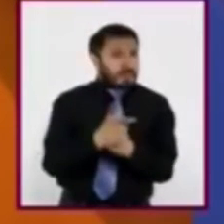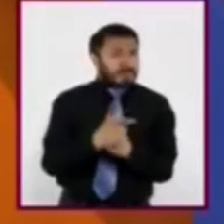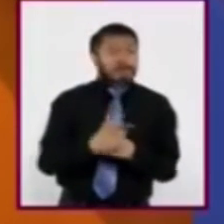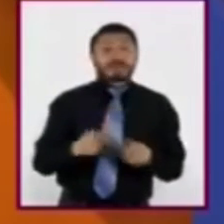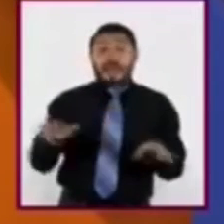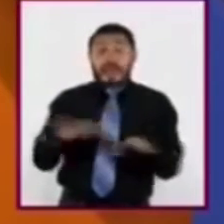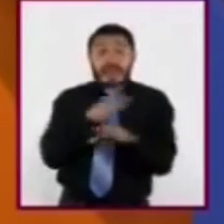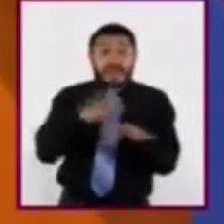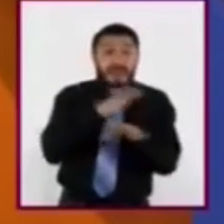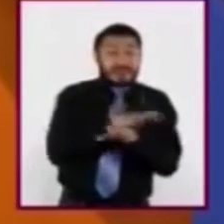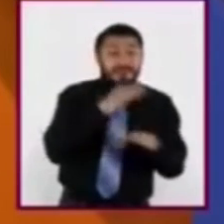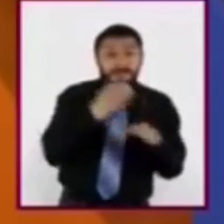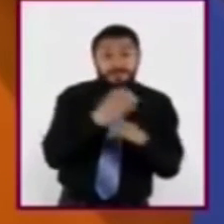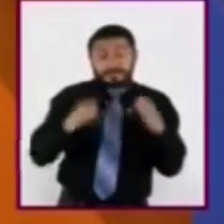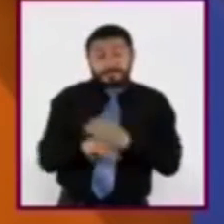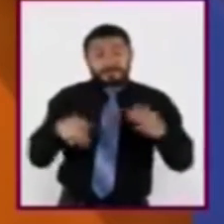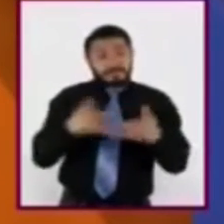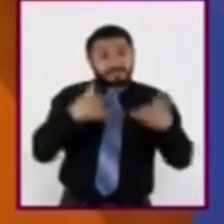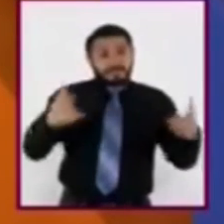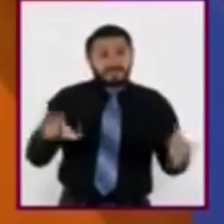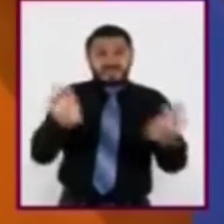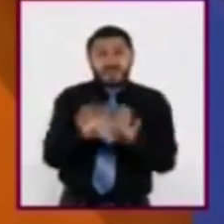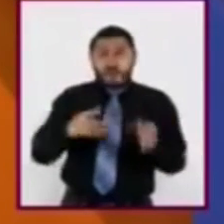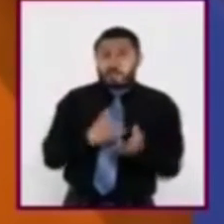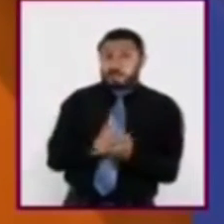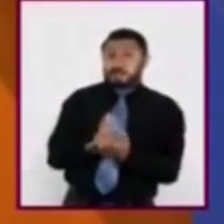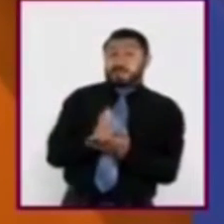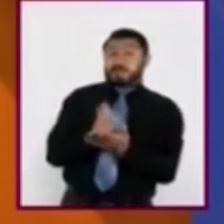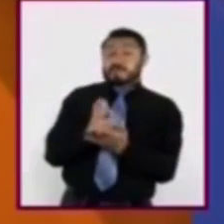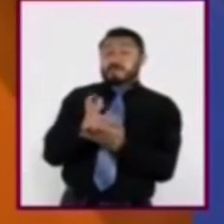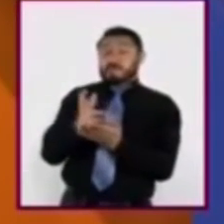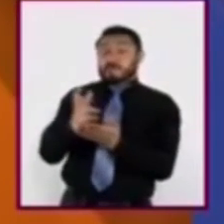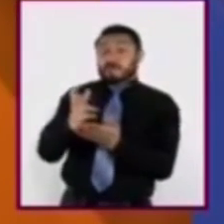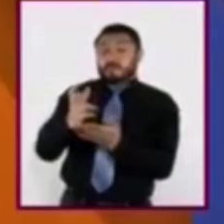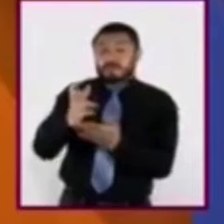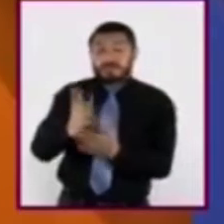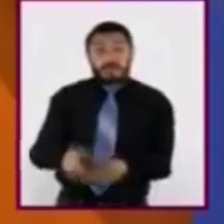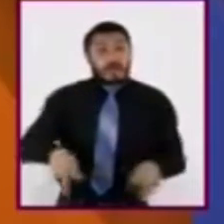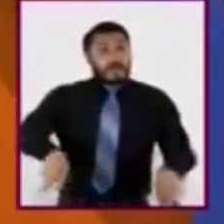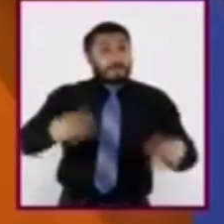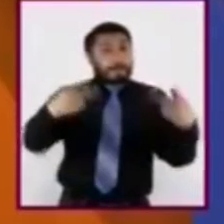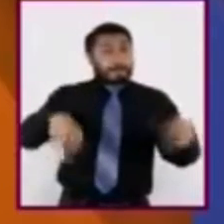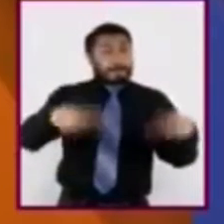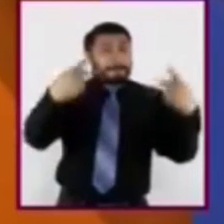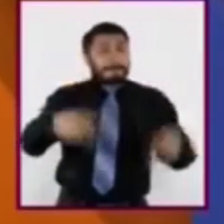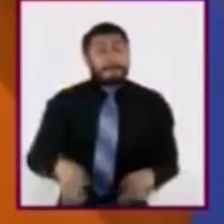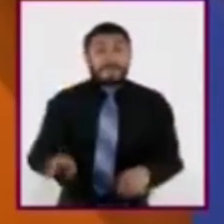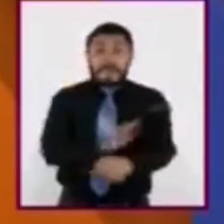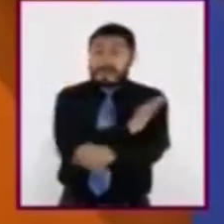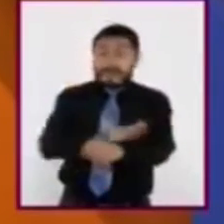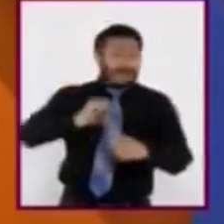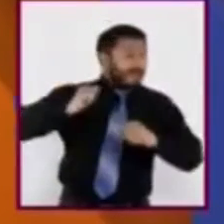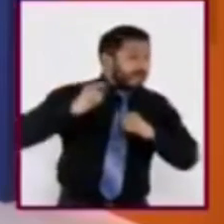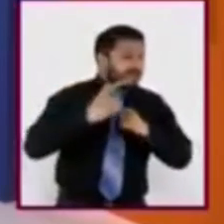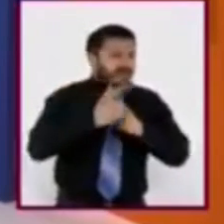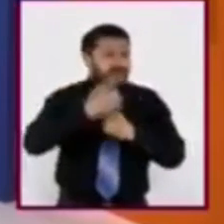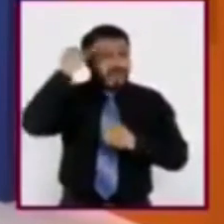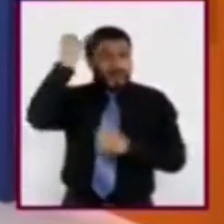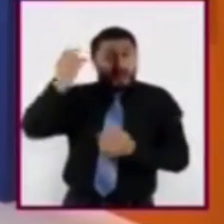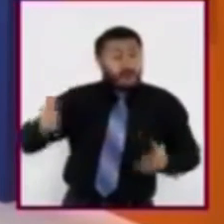Modifican los hechos exagerándolos con el fin de vender o favorecer a alguien o bien promover una idea.